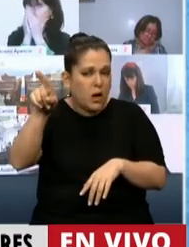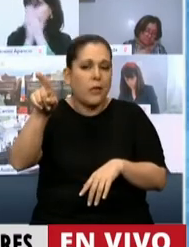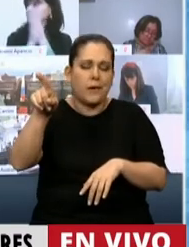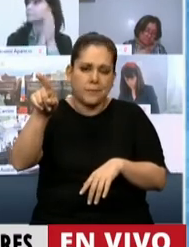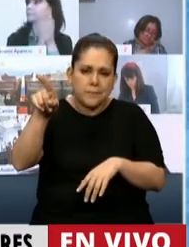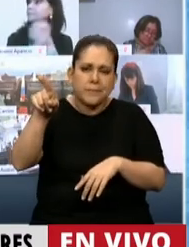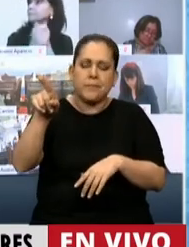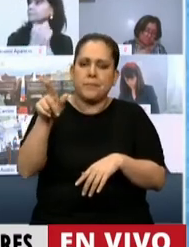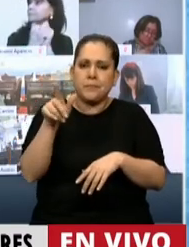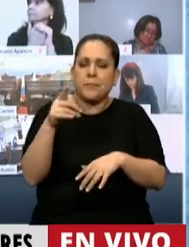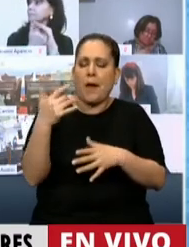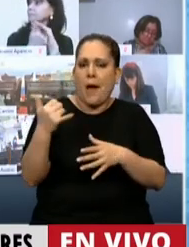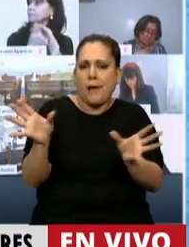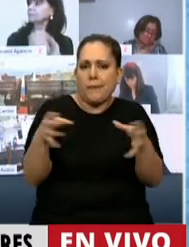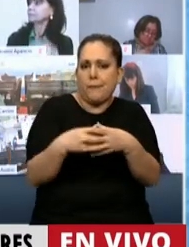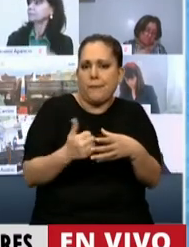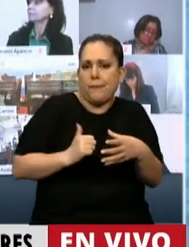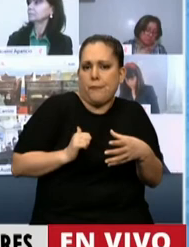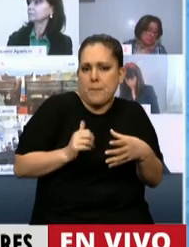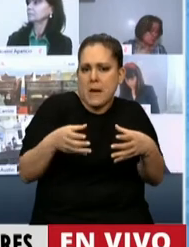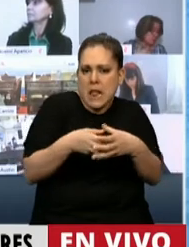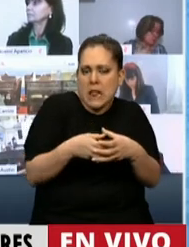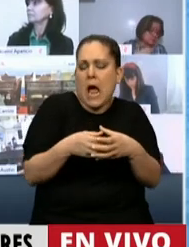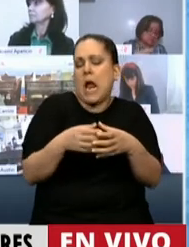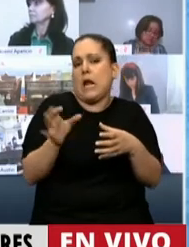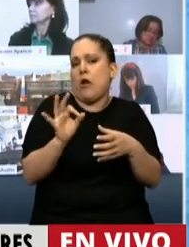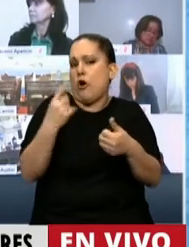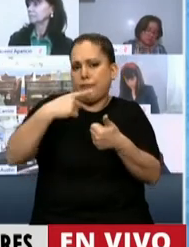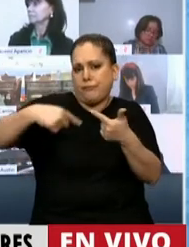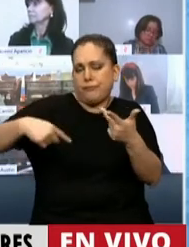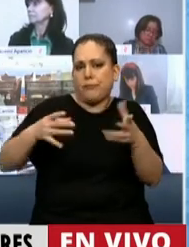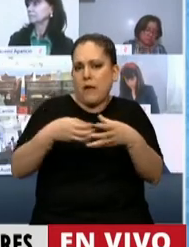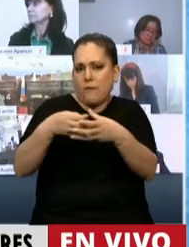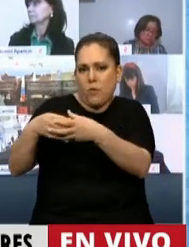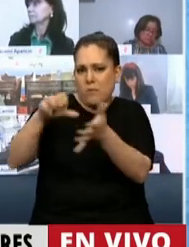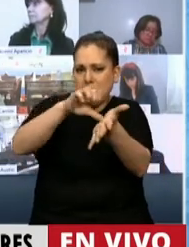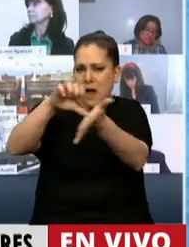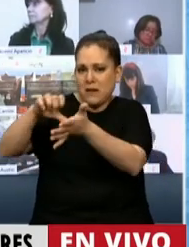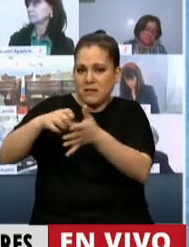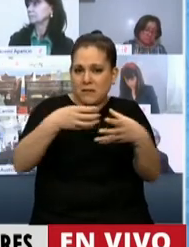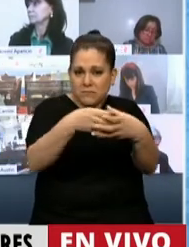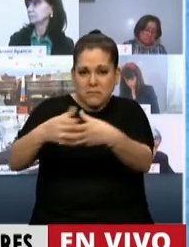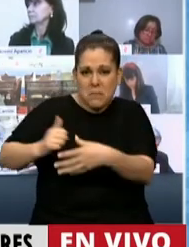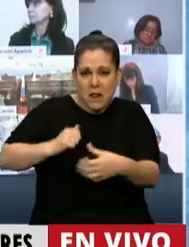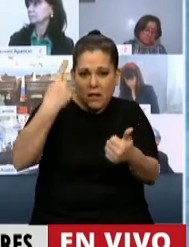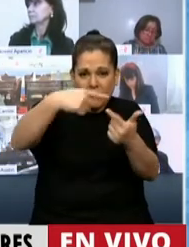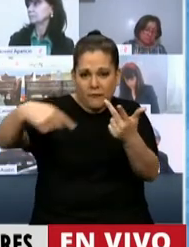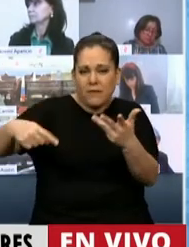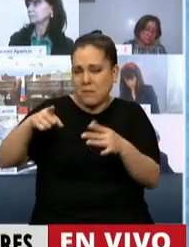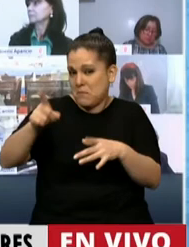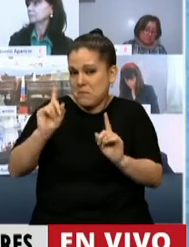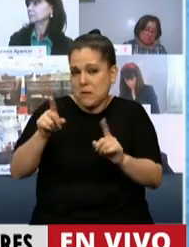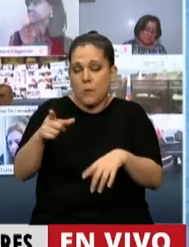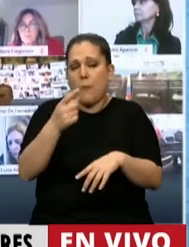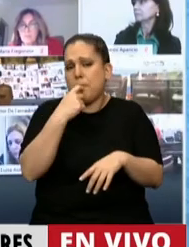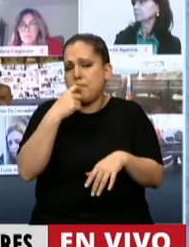las distintas fuerzas armadas del país, tienen que ver con esto. Ustedes fíjense,